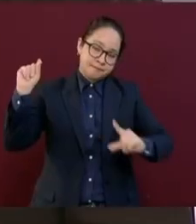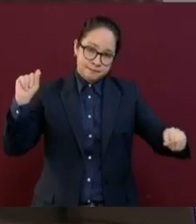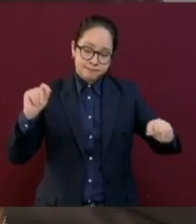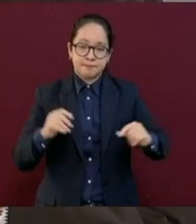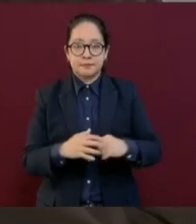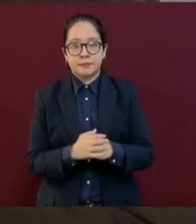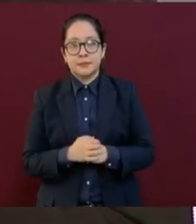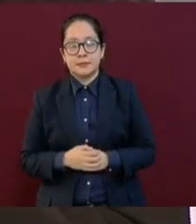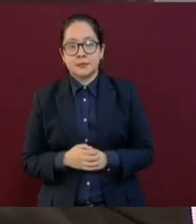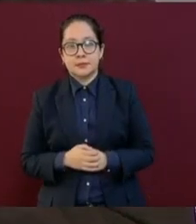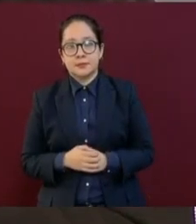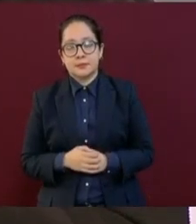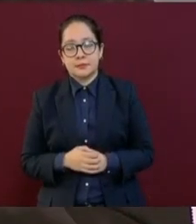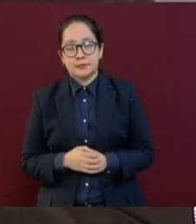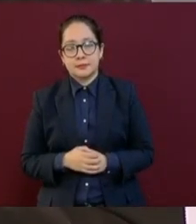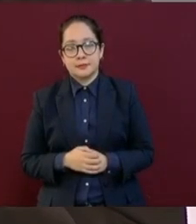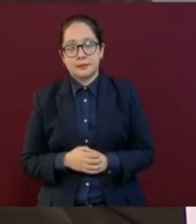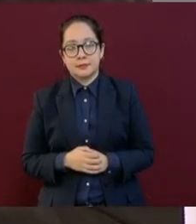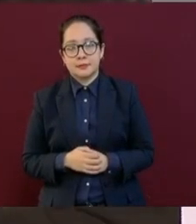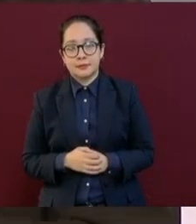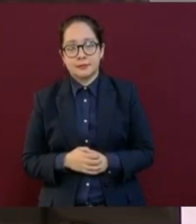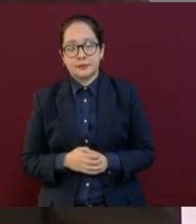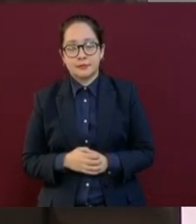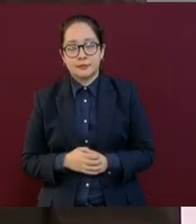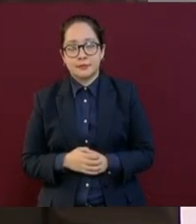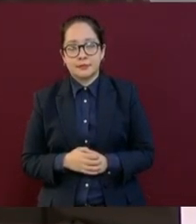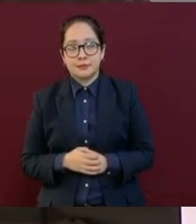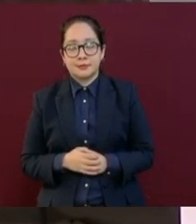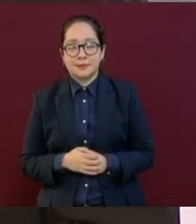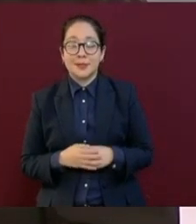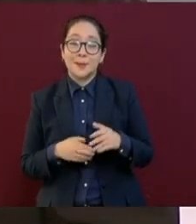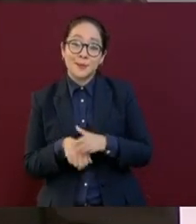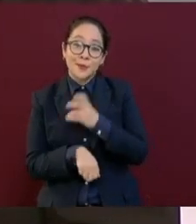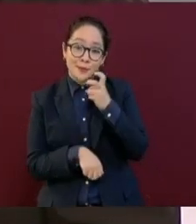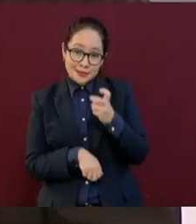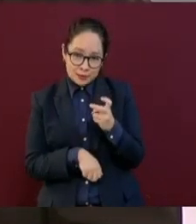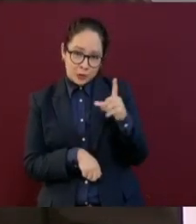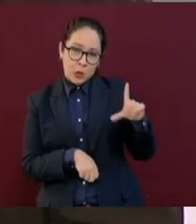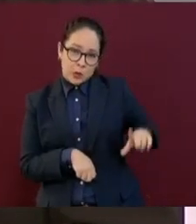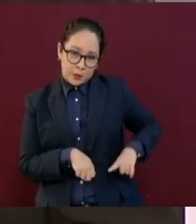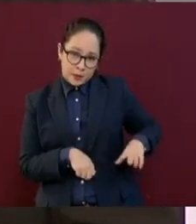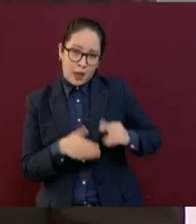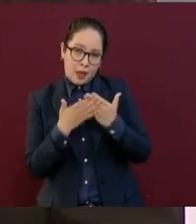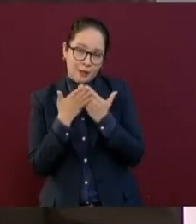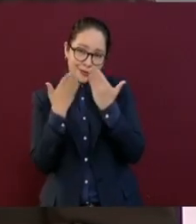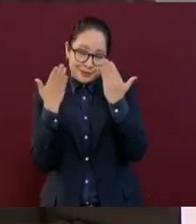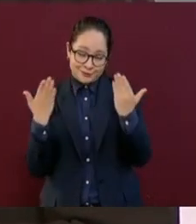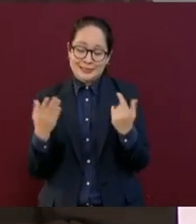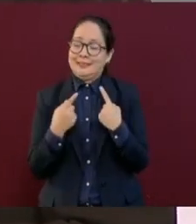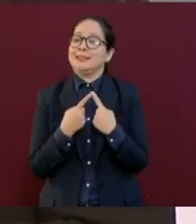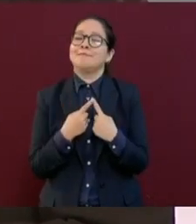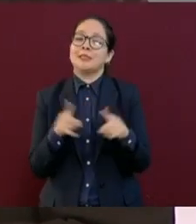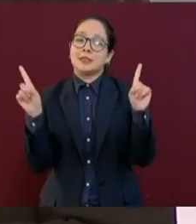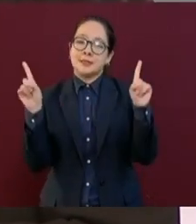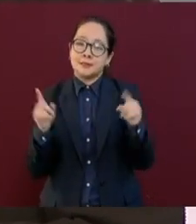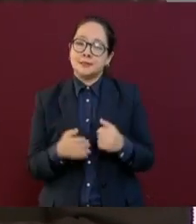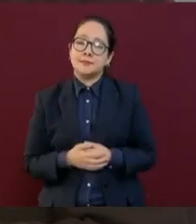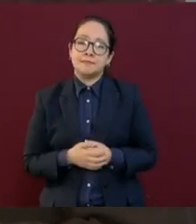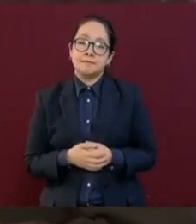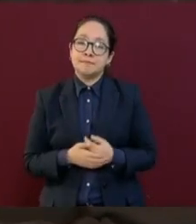Por eso, entre otras cosas, somos distintos a quienes antes